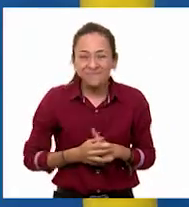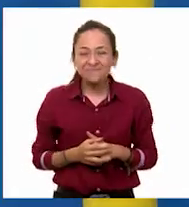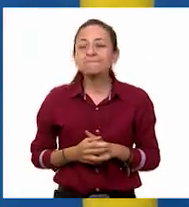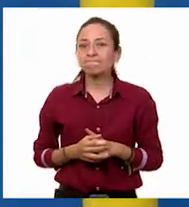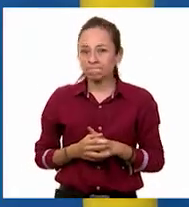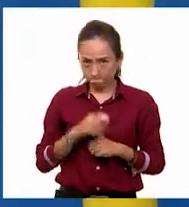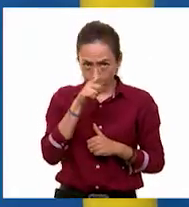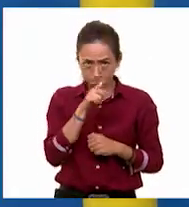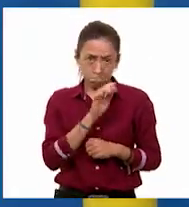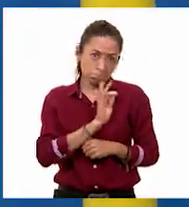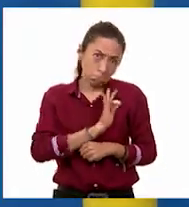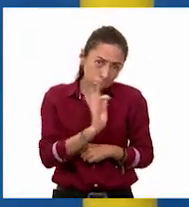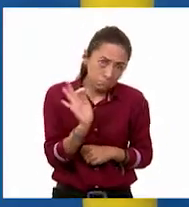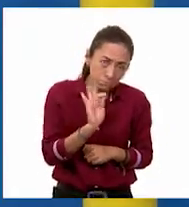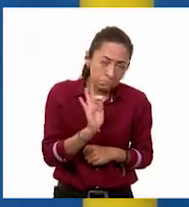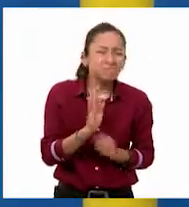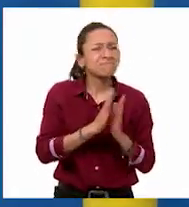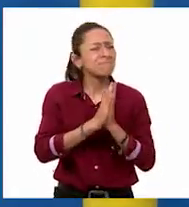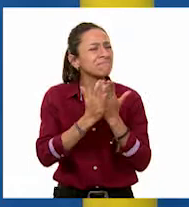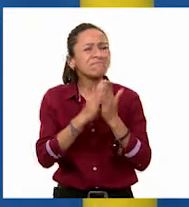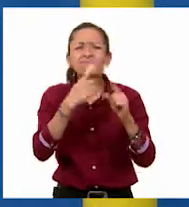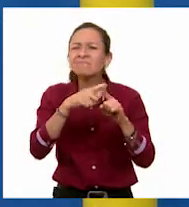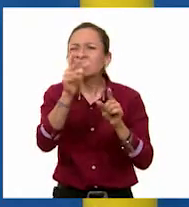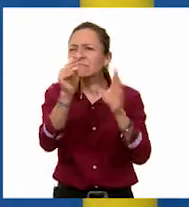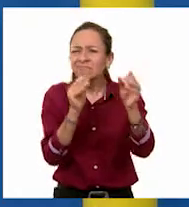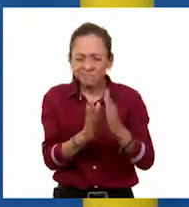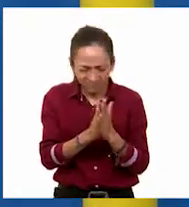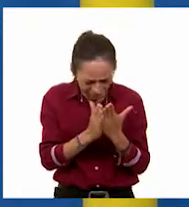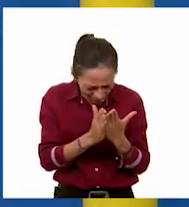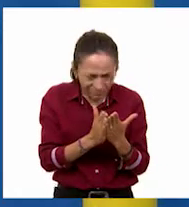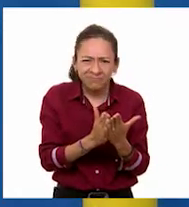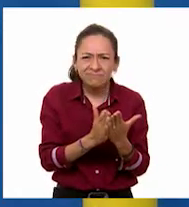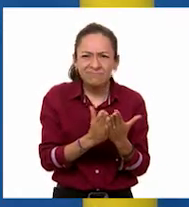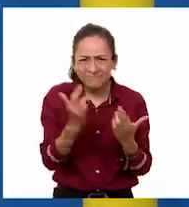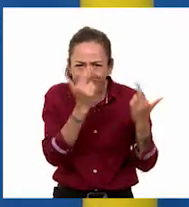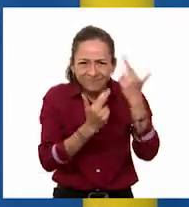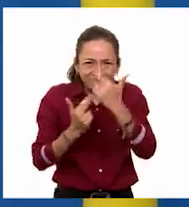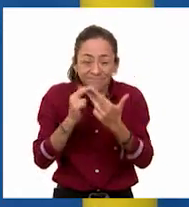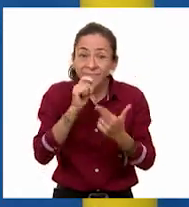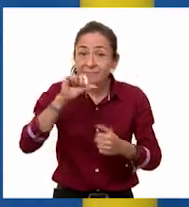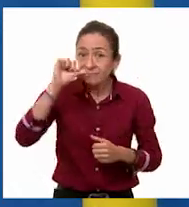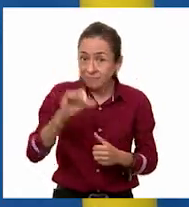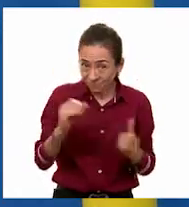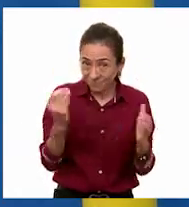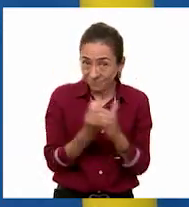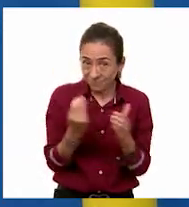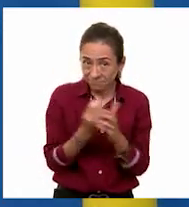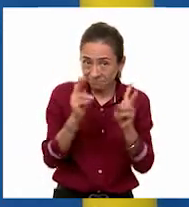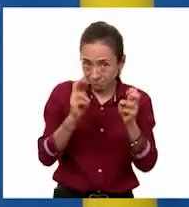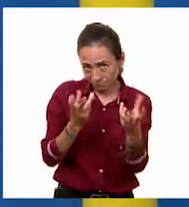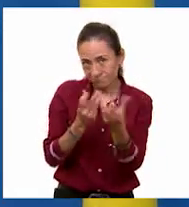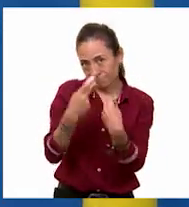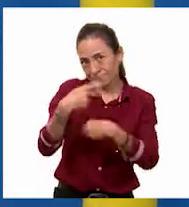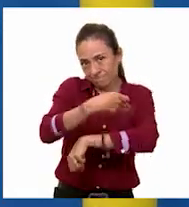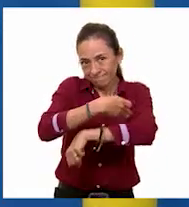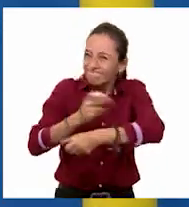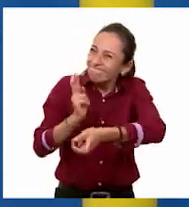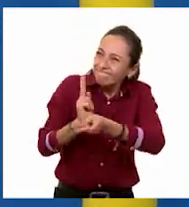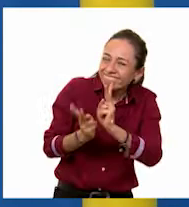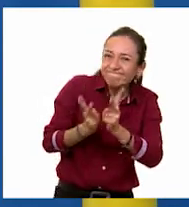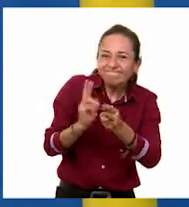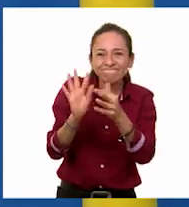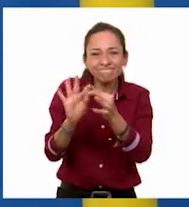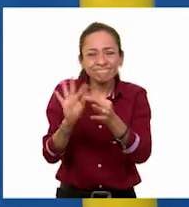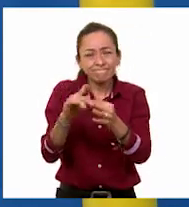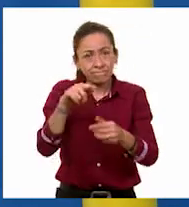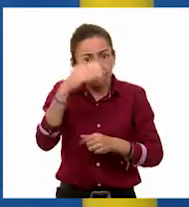Si te es posible, consulta otros libros y comenta el tema de hoy con tu familia. Si tienes la fortuna de hablar una lengua indígena, aprovecha este momento para